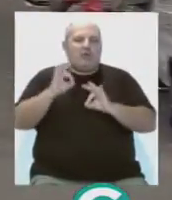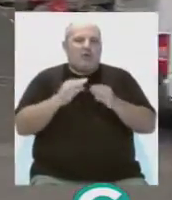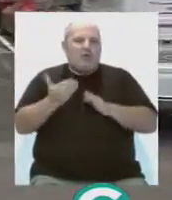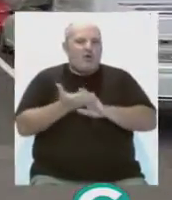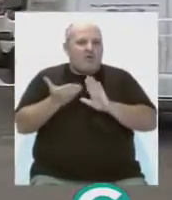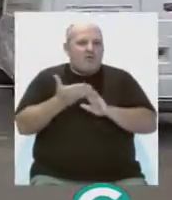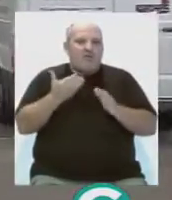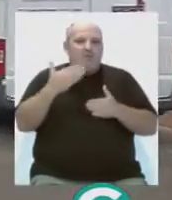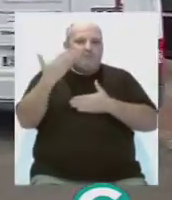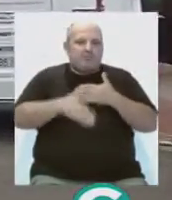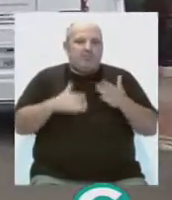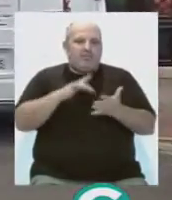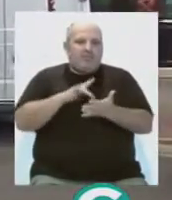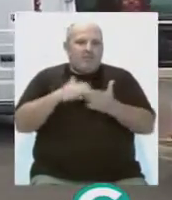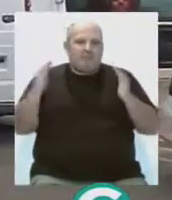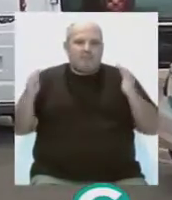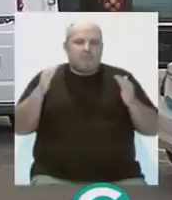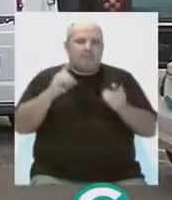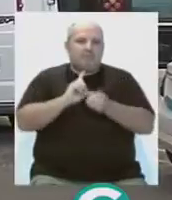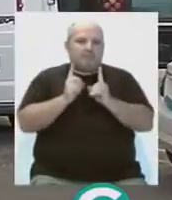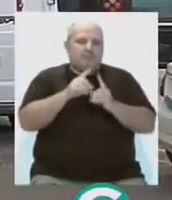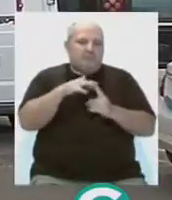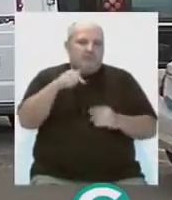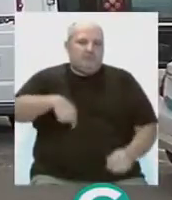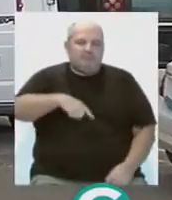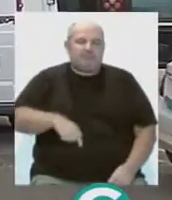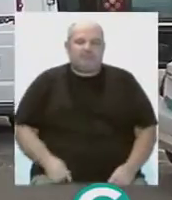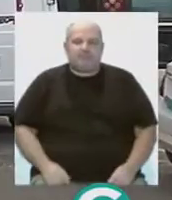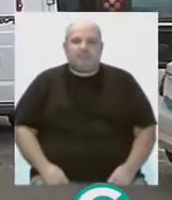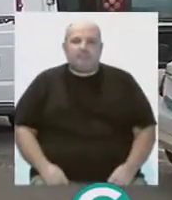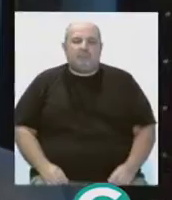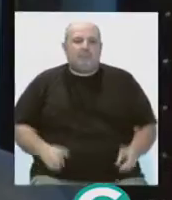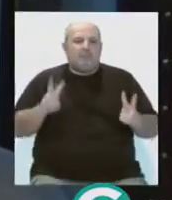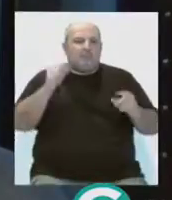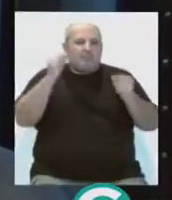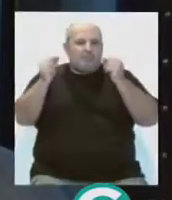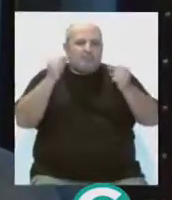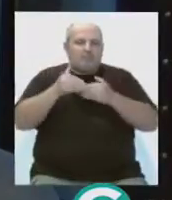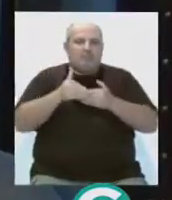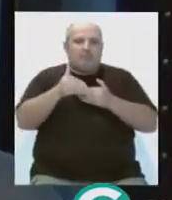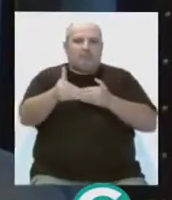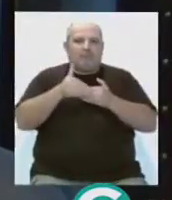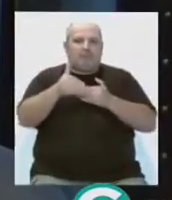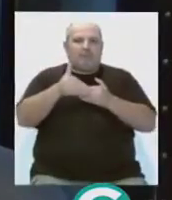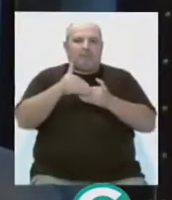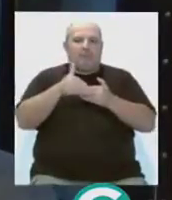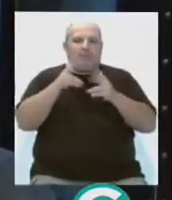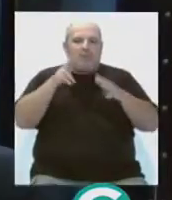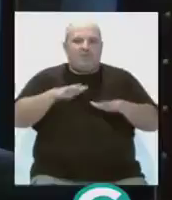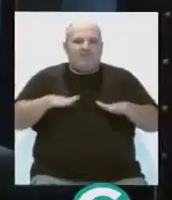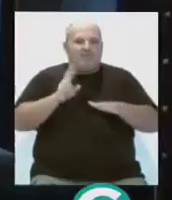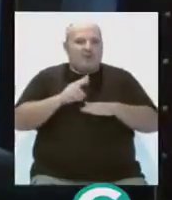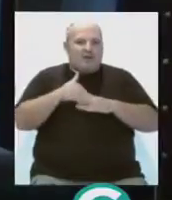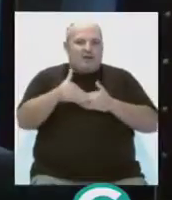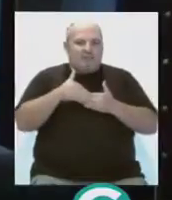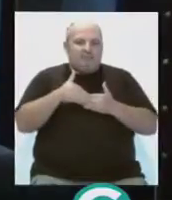obras, los plazos o los cambios del tráfico y la movilidad de la zona. Que pudiera detallar el tramo de intervención que va a haber entre el Hotel Playa Victoria